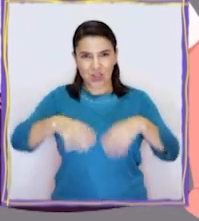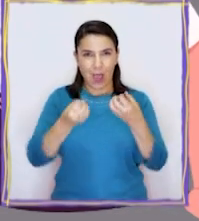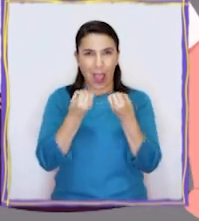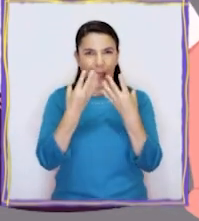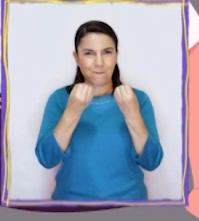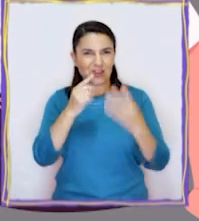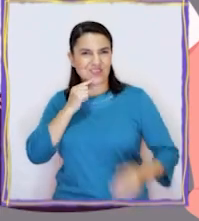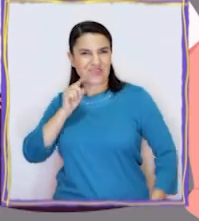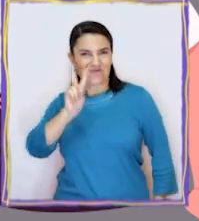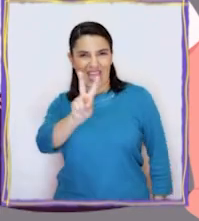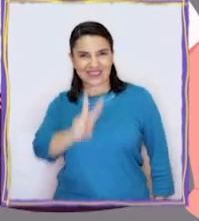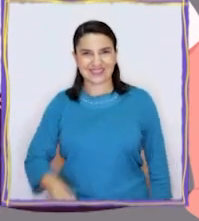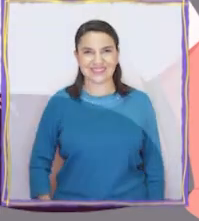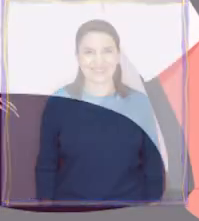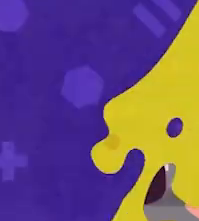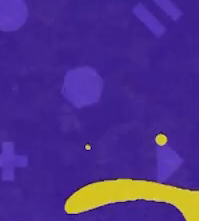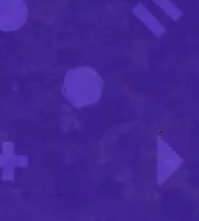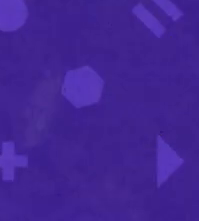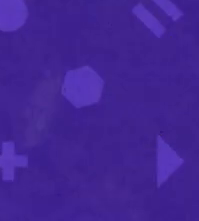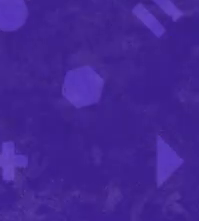es Aprendo TV.